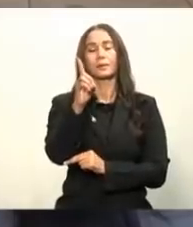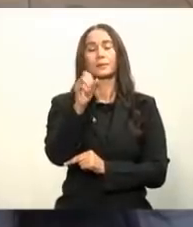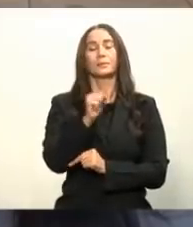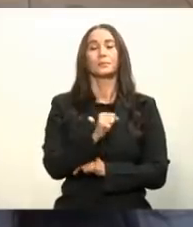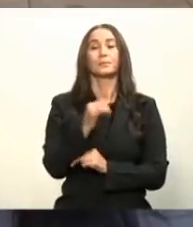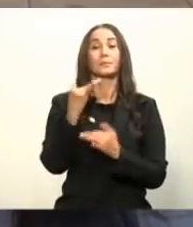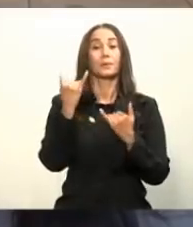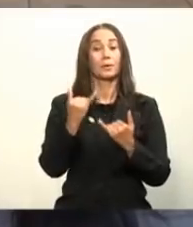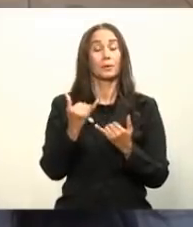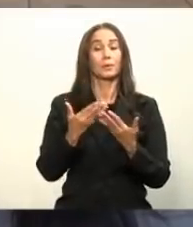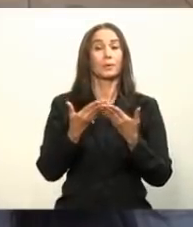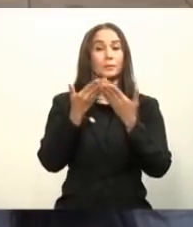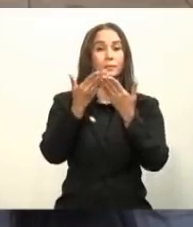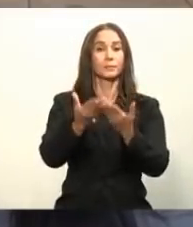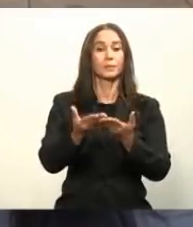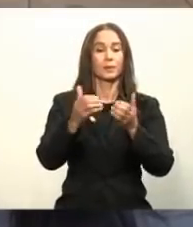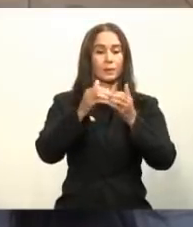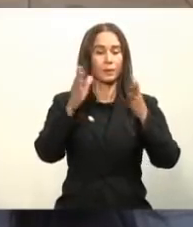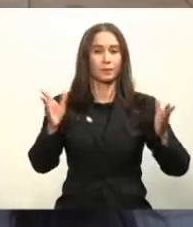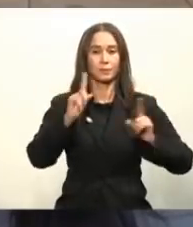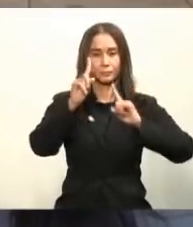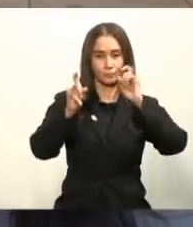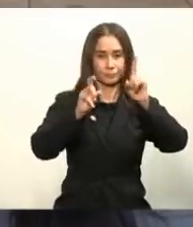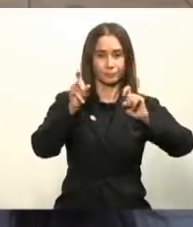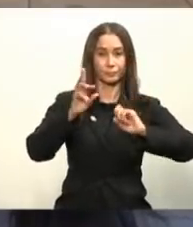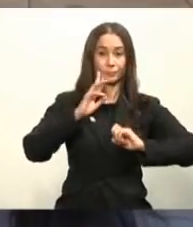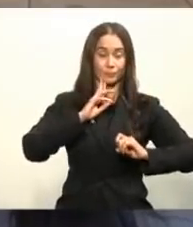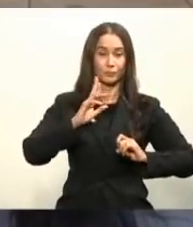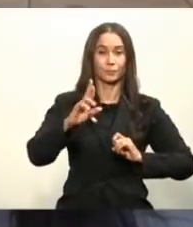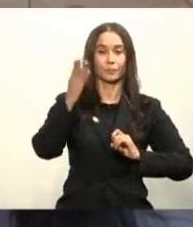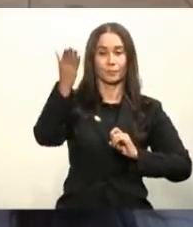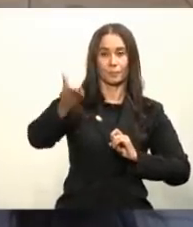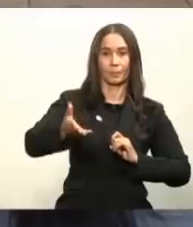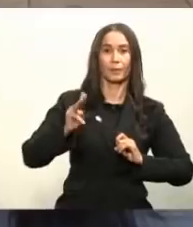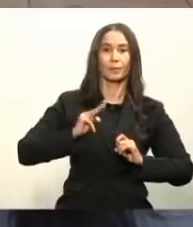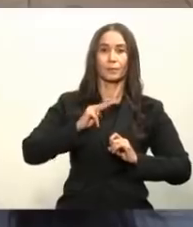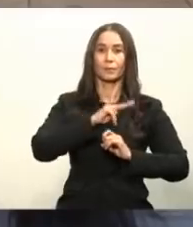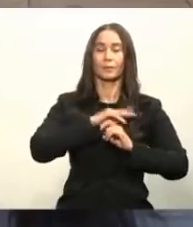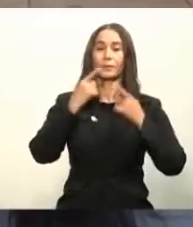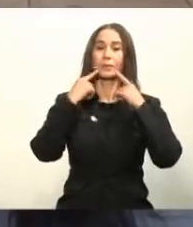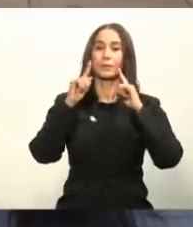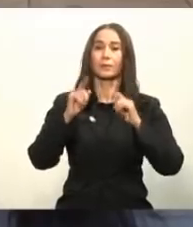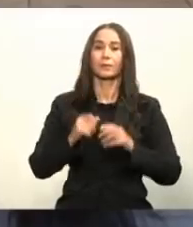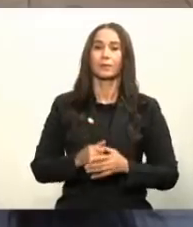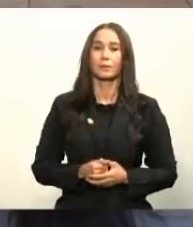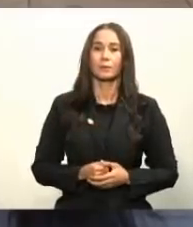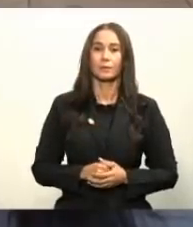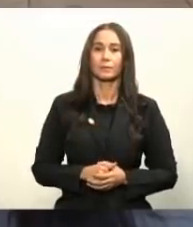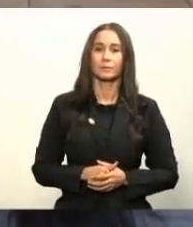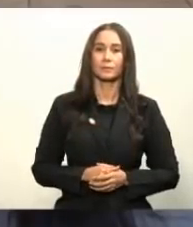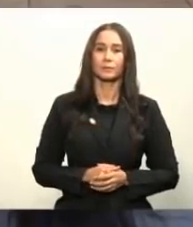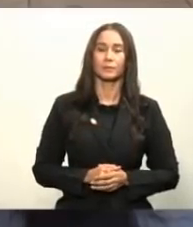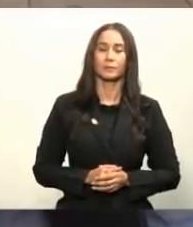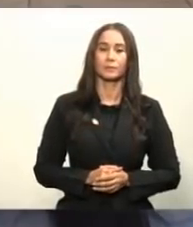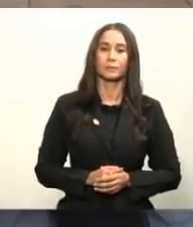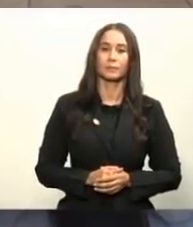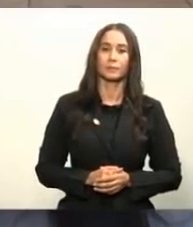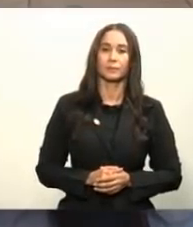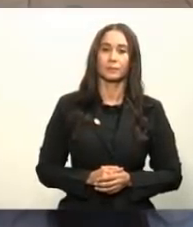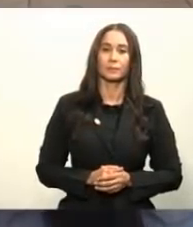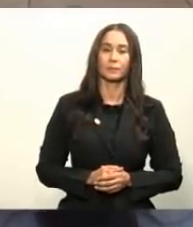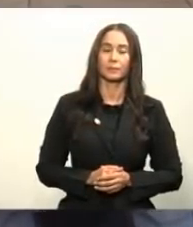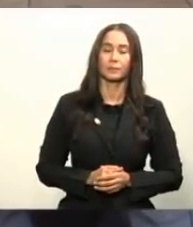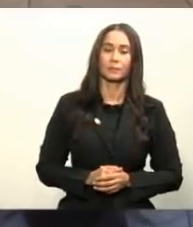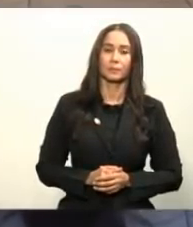Procedemos señoras y señores a abrir la sesión de preguntas y respuestas con los miembros de la prensa. Quiero antes perdón, María.